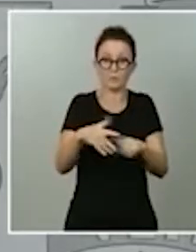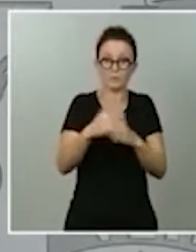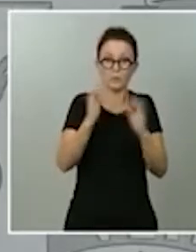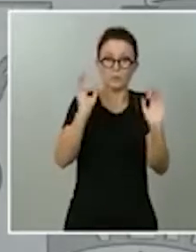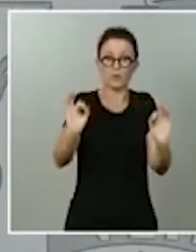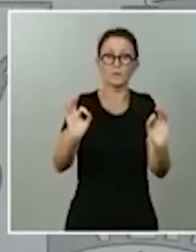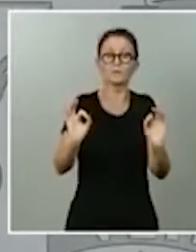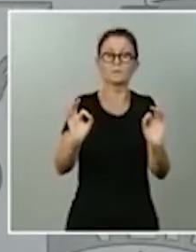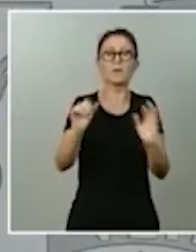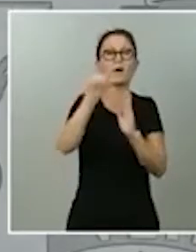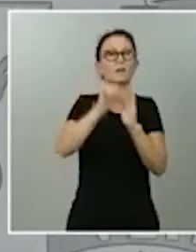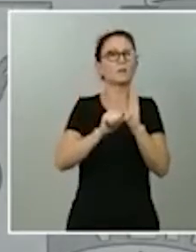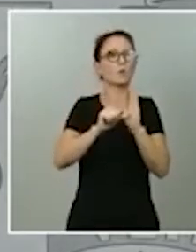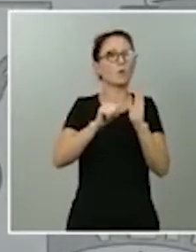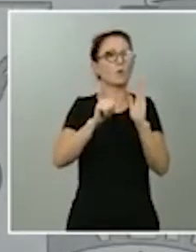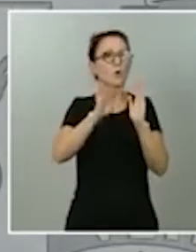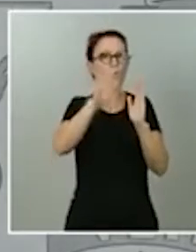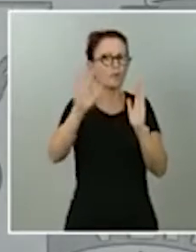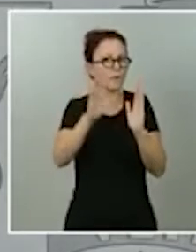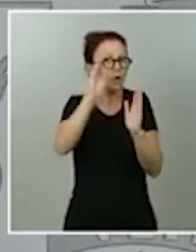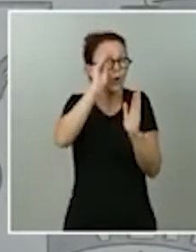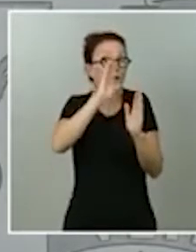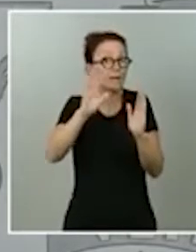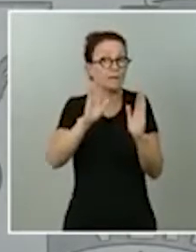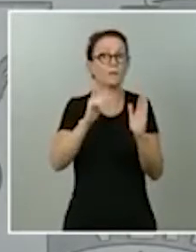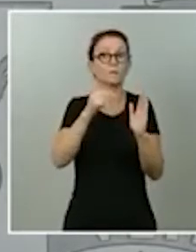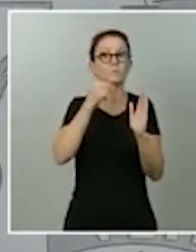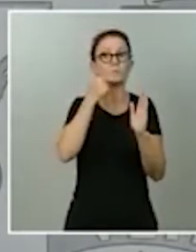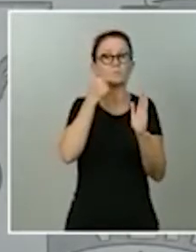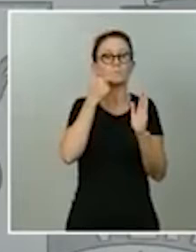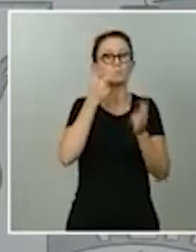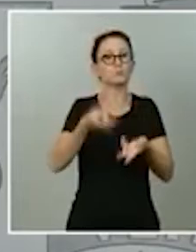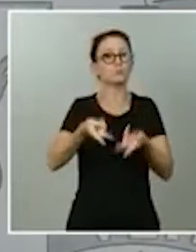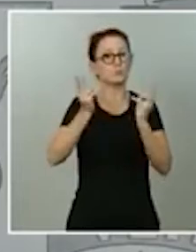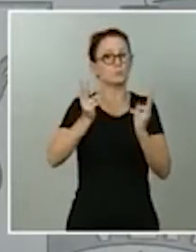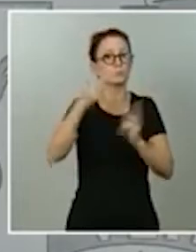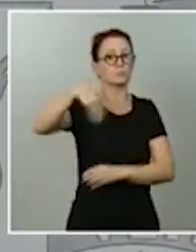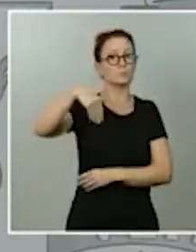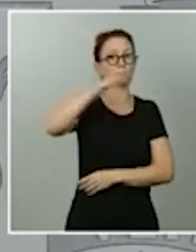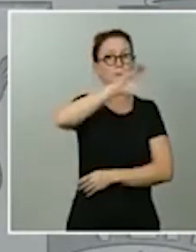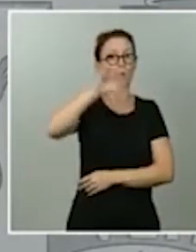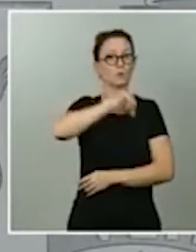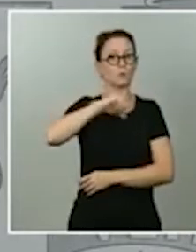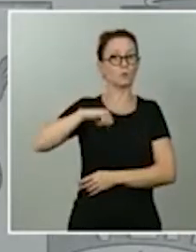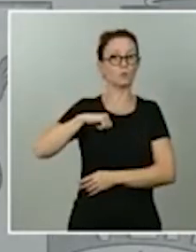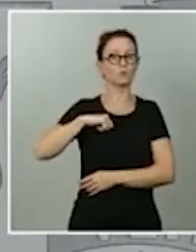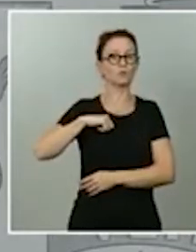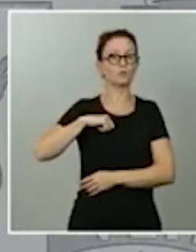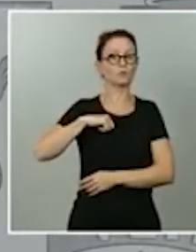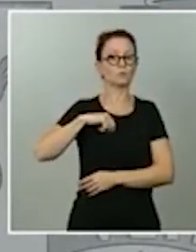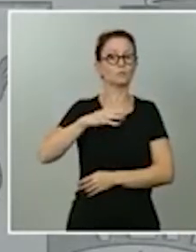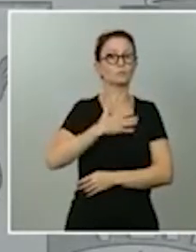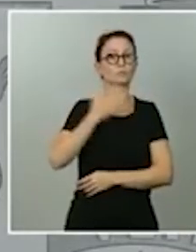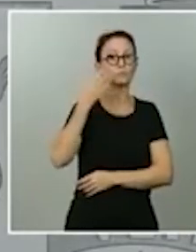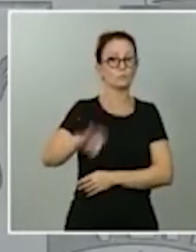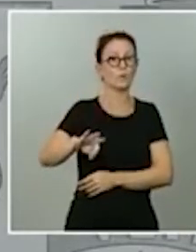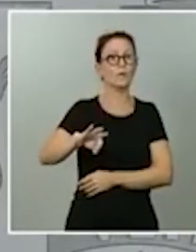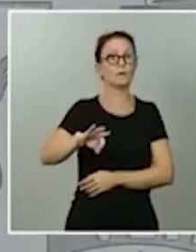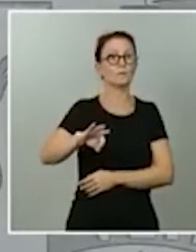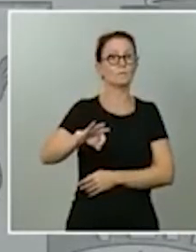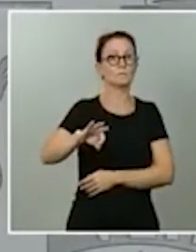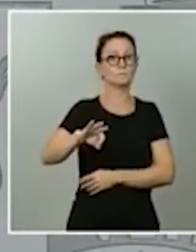artículo 5, habilita a los presidentes autonómicos para precisamente aprobar el estado de alarma en